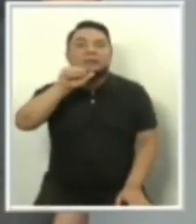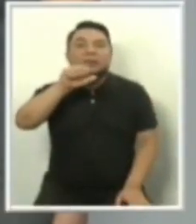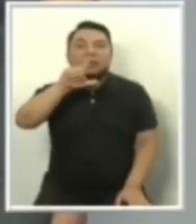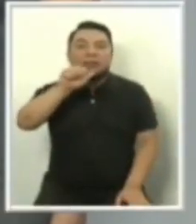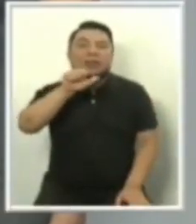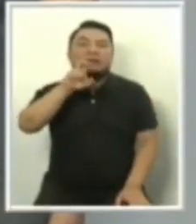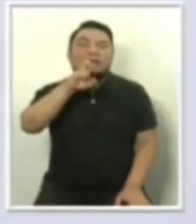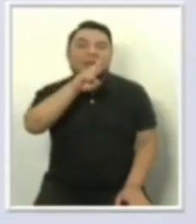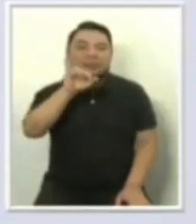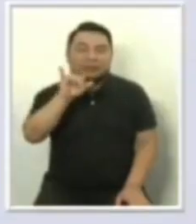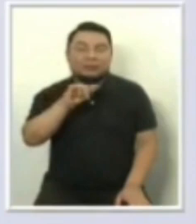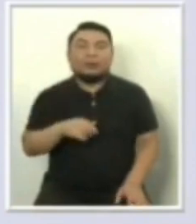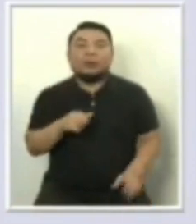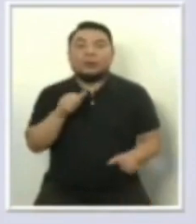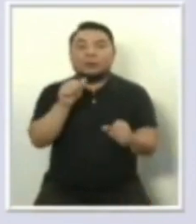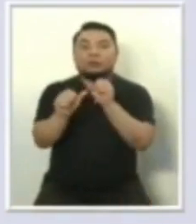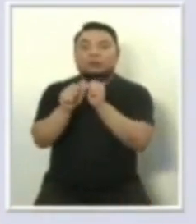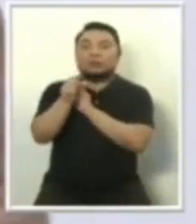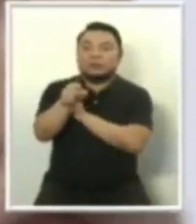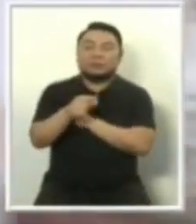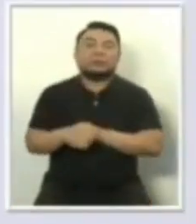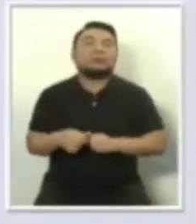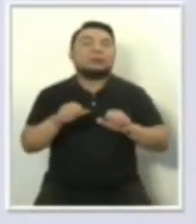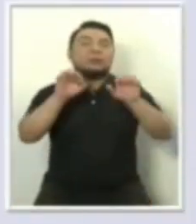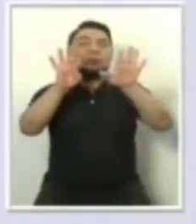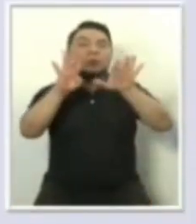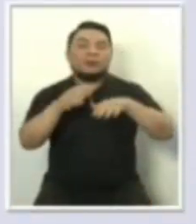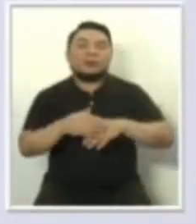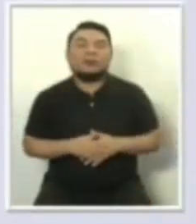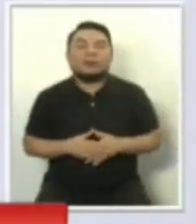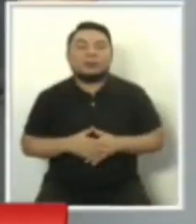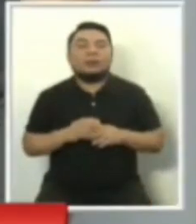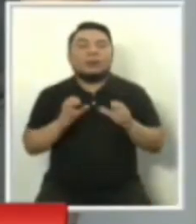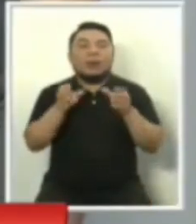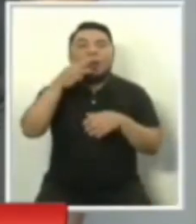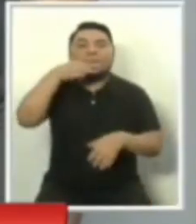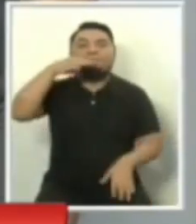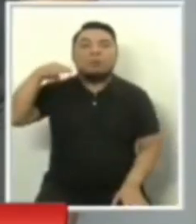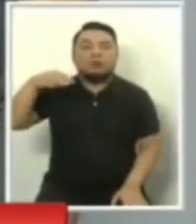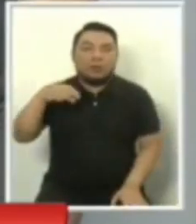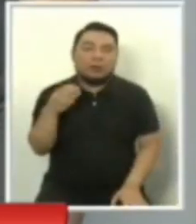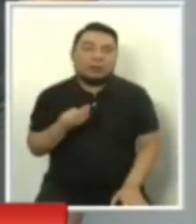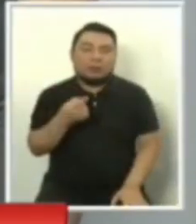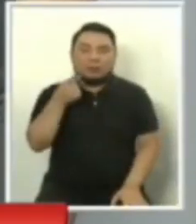Le sigue en el orden, en el número 9, el Partido Morado, Julio Guzmán.